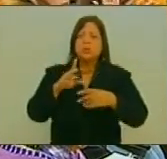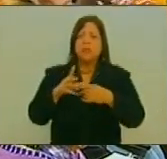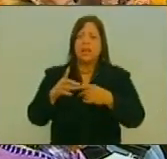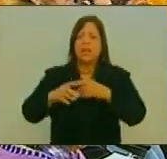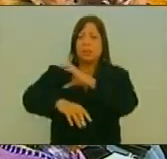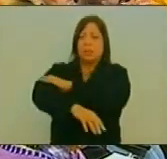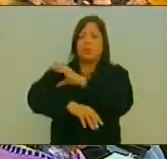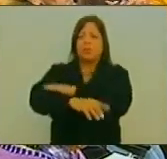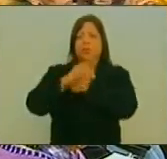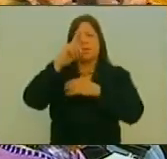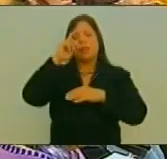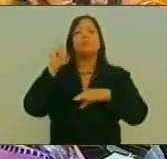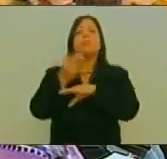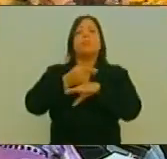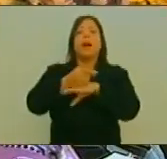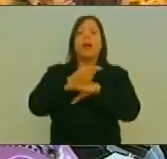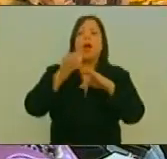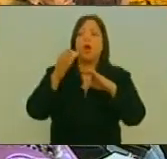candidatos Por las gobernaciones